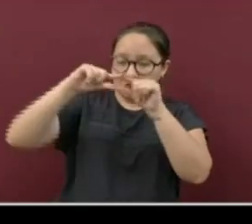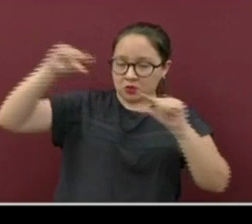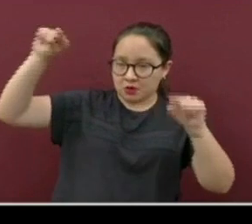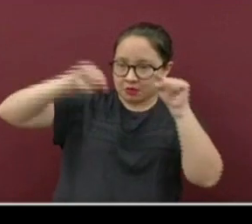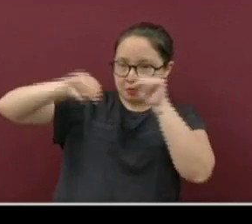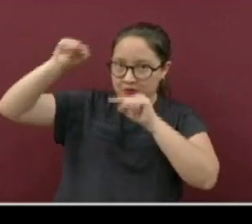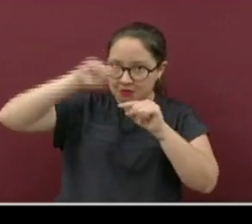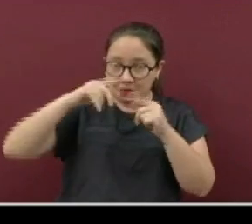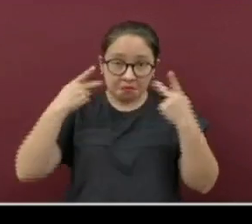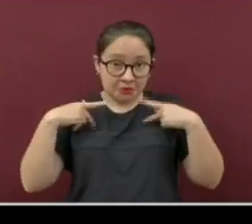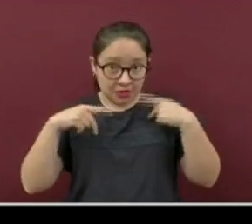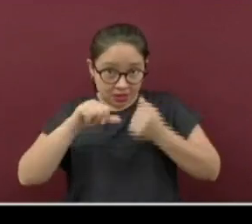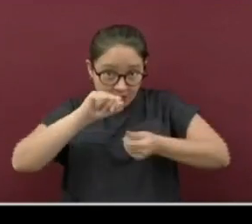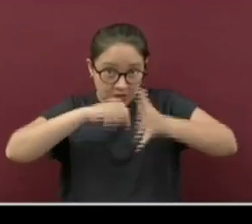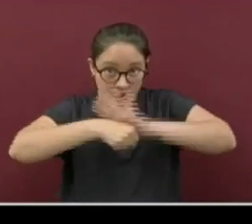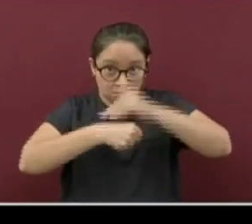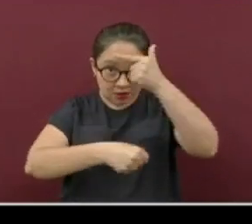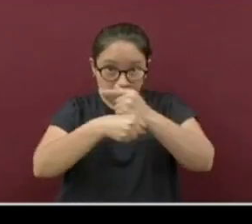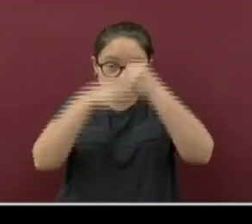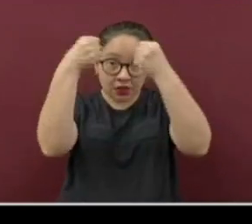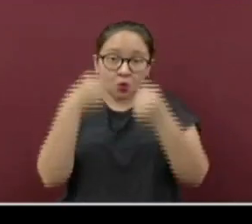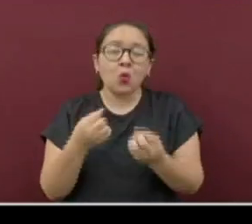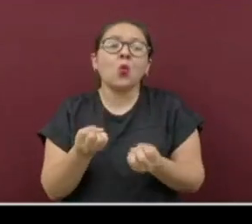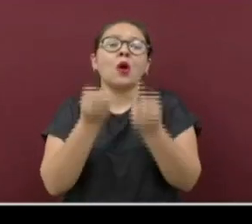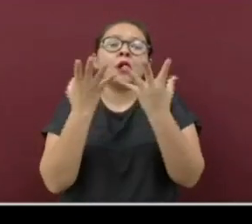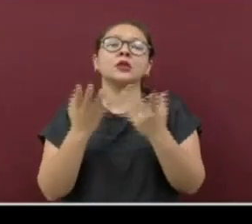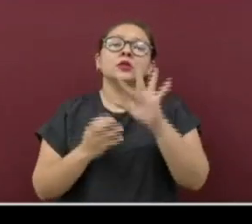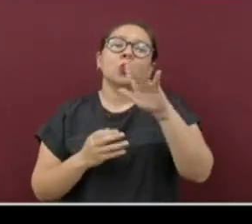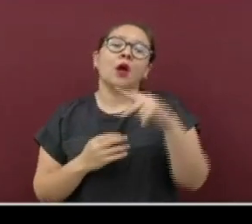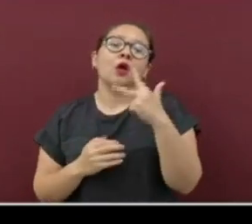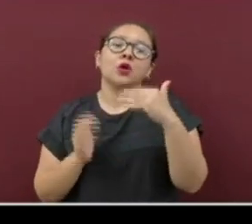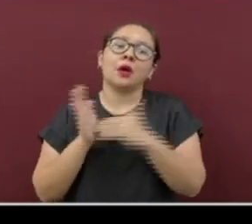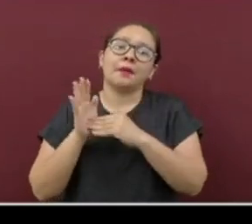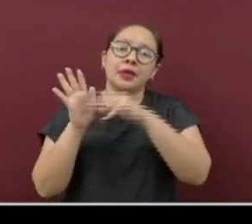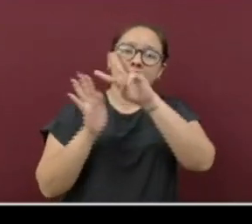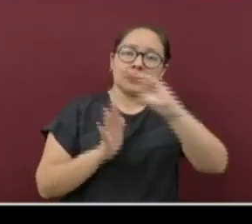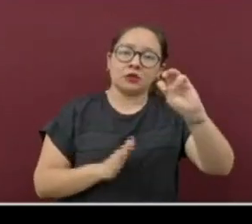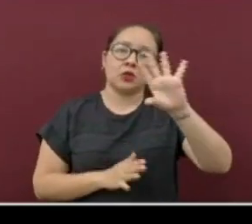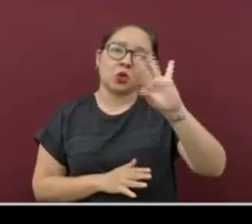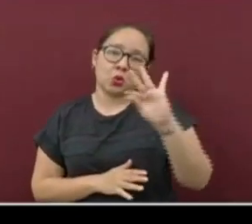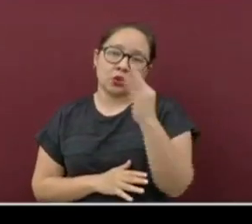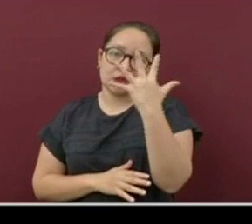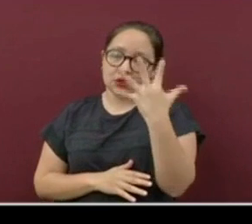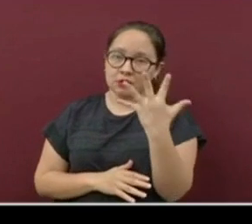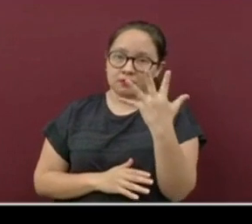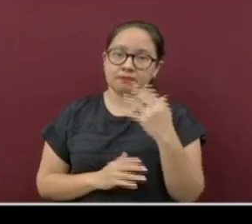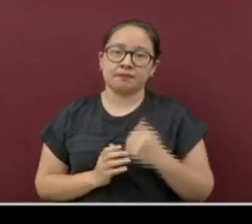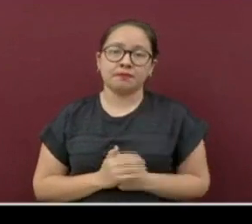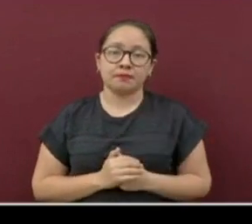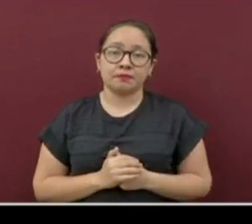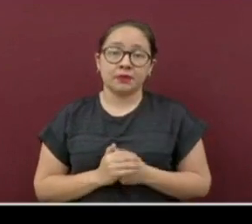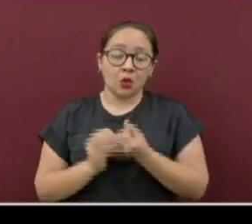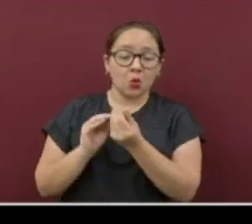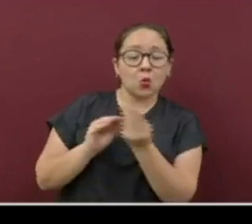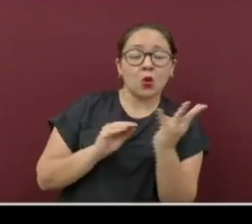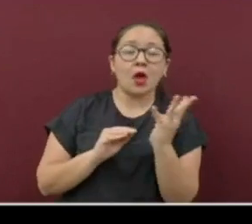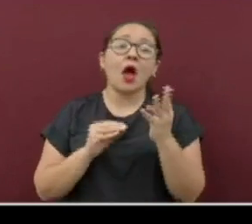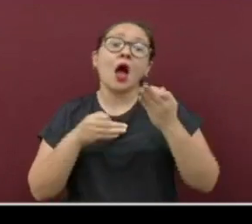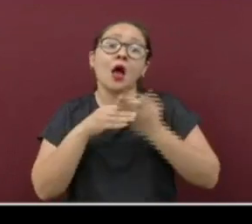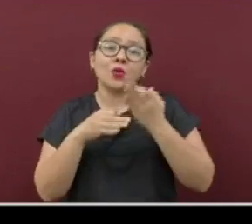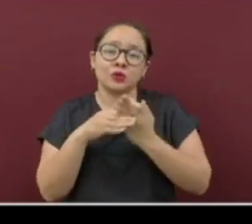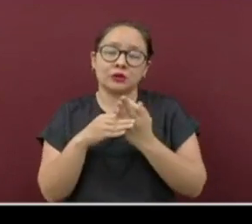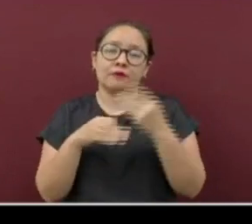resultado positivo a SARS-CoV-2, son 58,345. De ellos ahora,